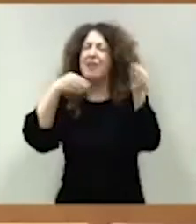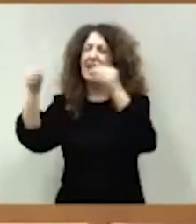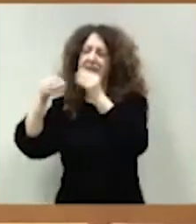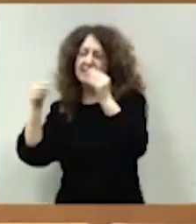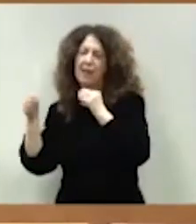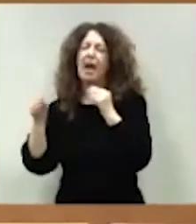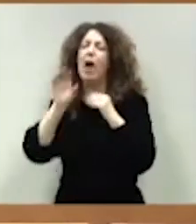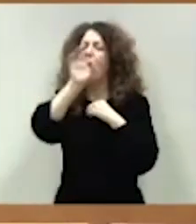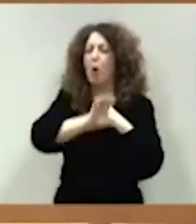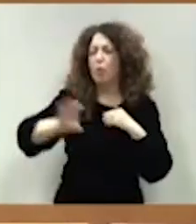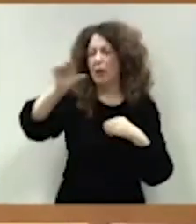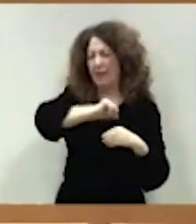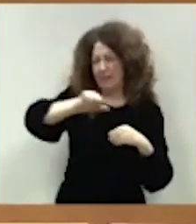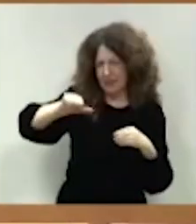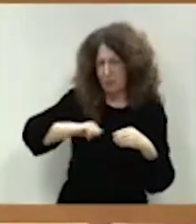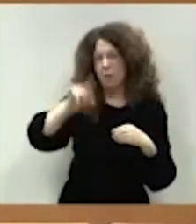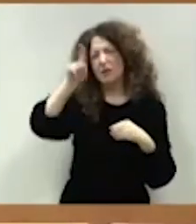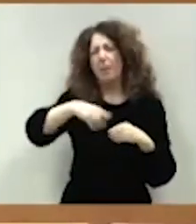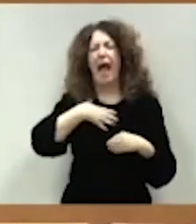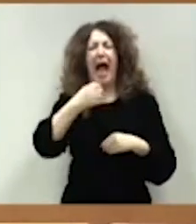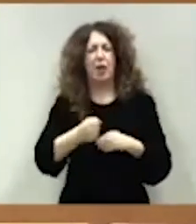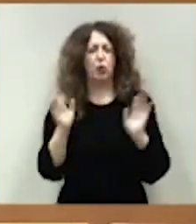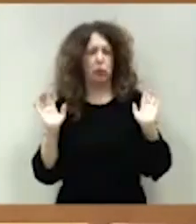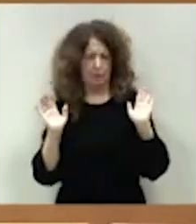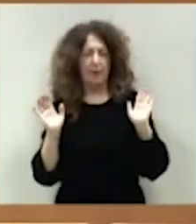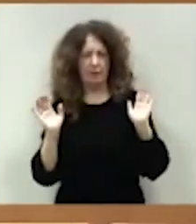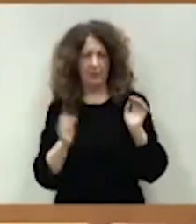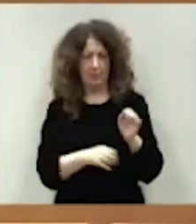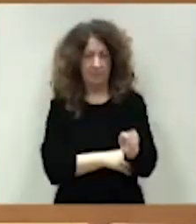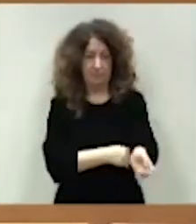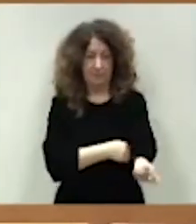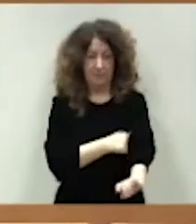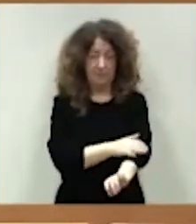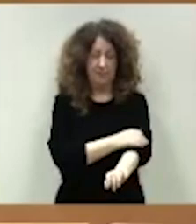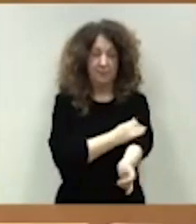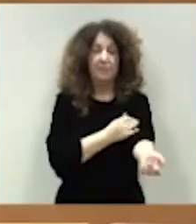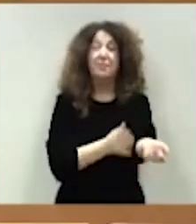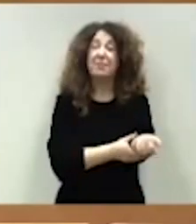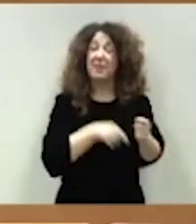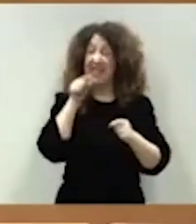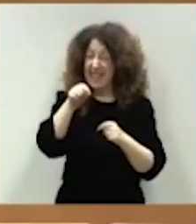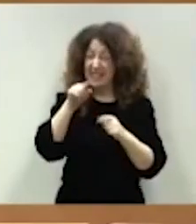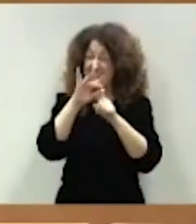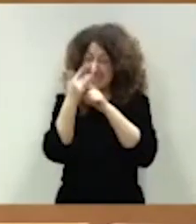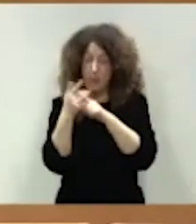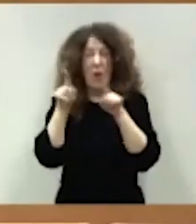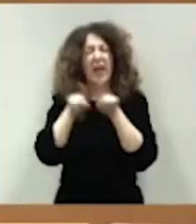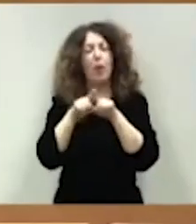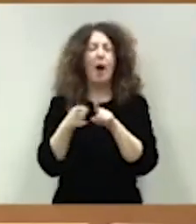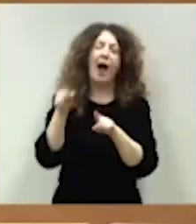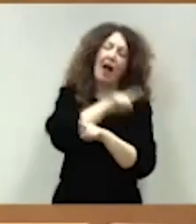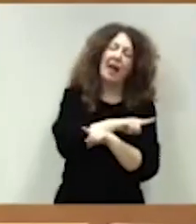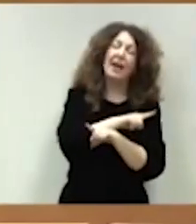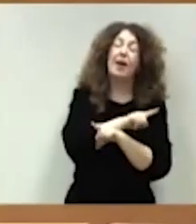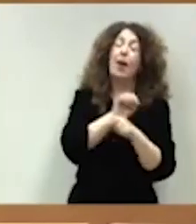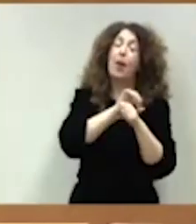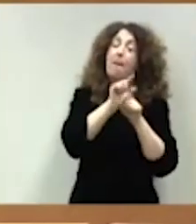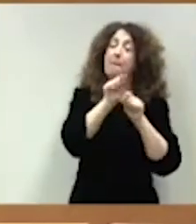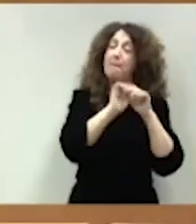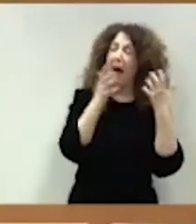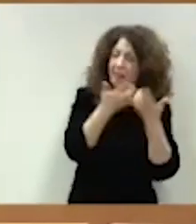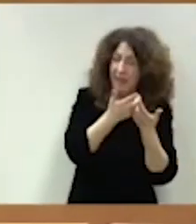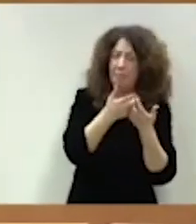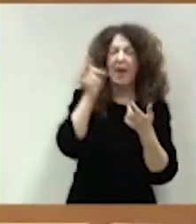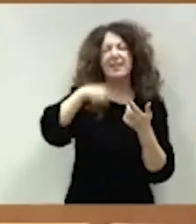Una cuestión que ya ocurrió en el impacto de la pandemia y en la invasión rusa de Ucrania.